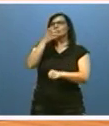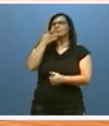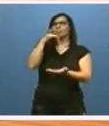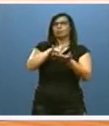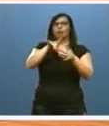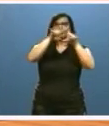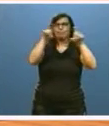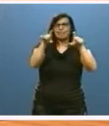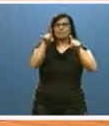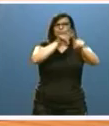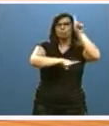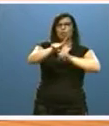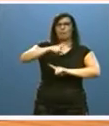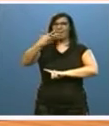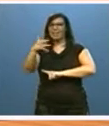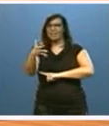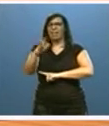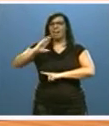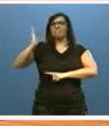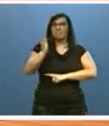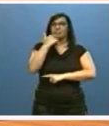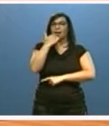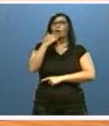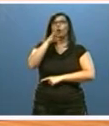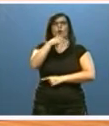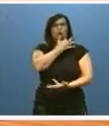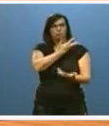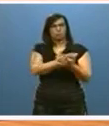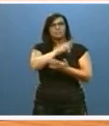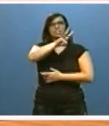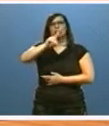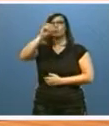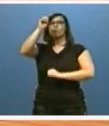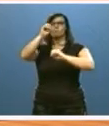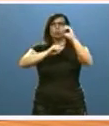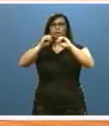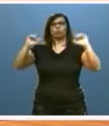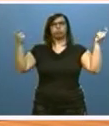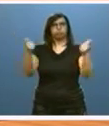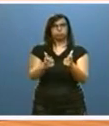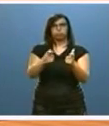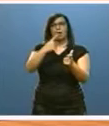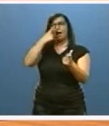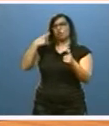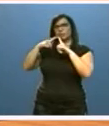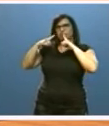trabajadores afectados por ERES, cuyo número se ha reducido en más de un 31% a lo largo de 2015.